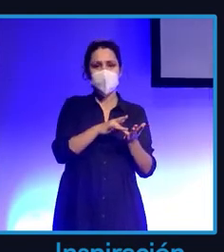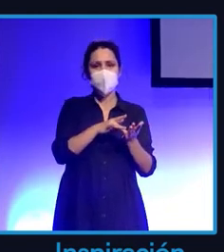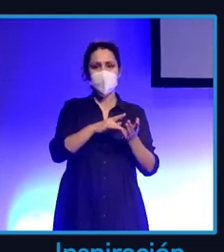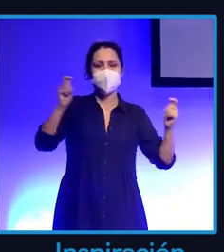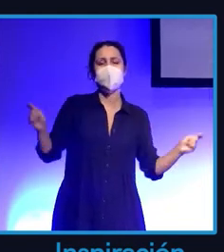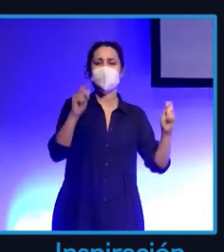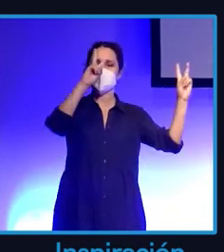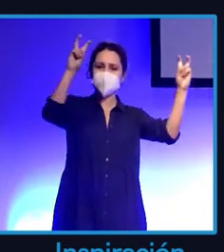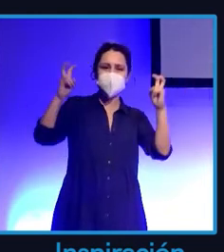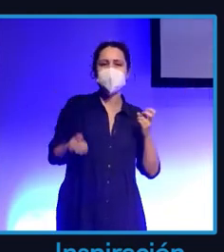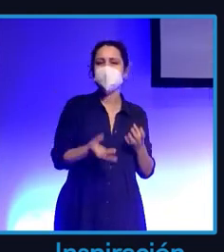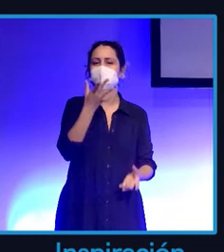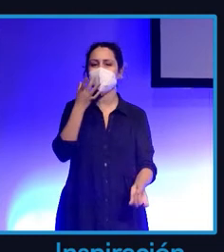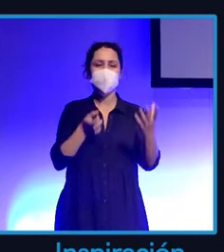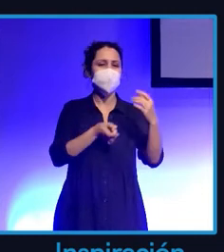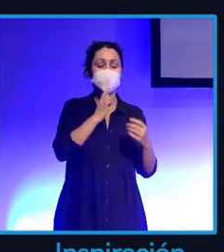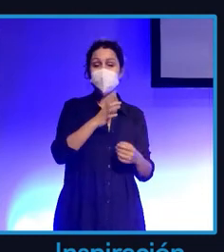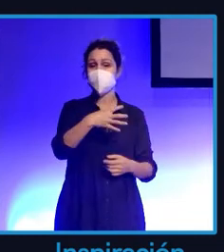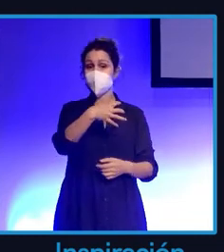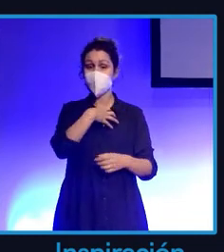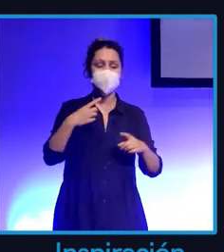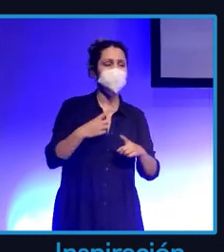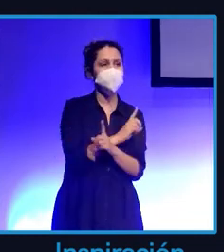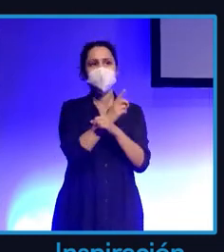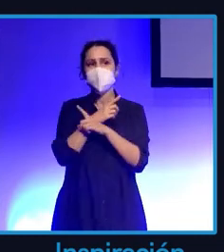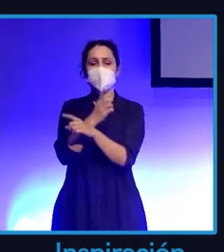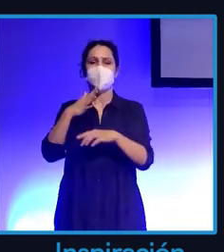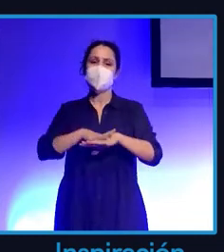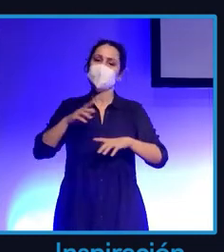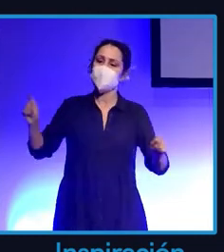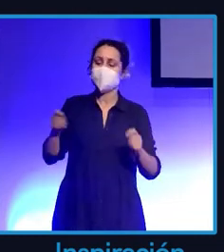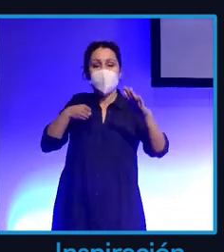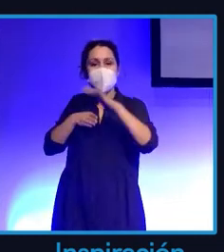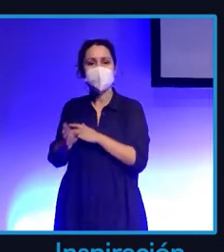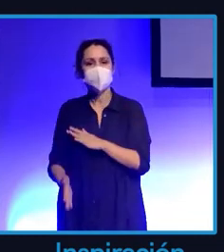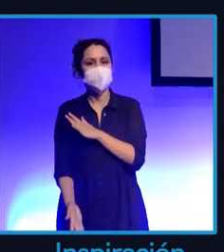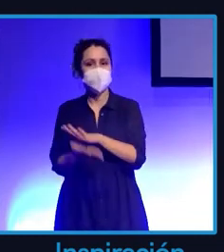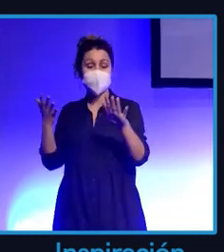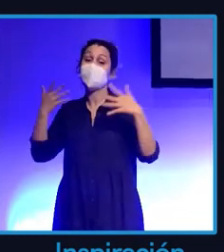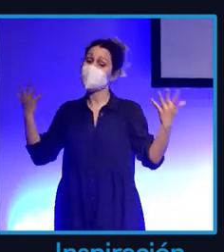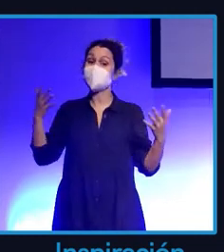campañas y de acceder a la publicidad de una manera más rápida, hubo un boom.